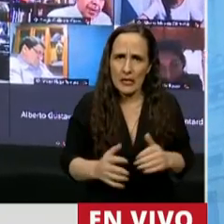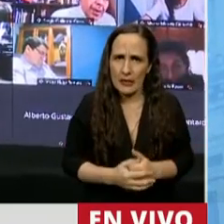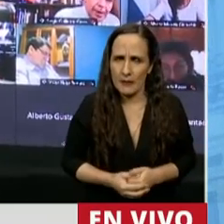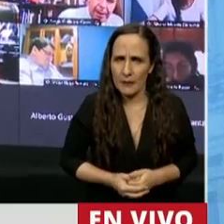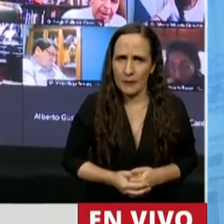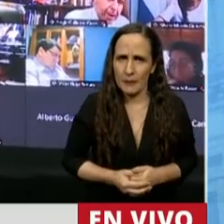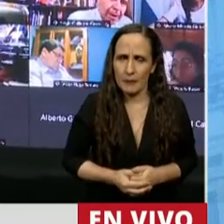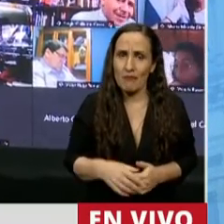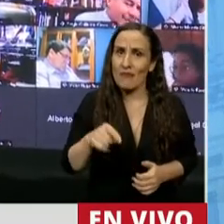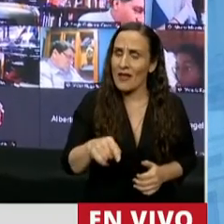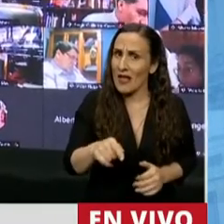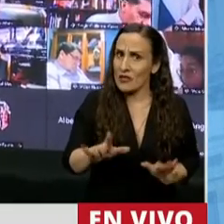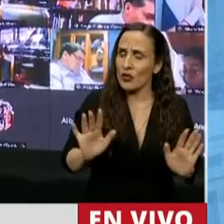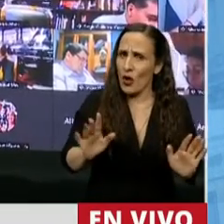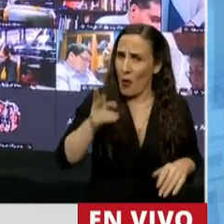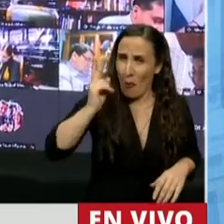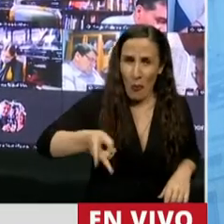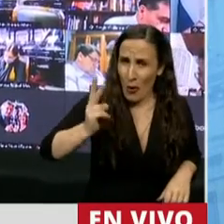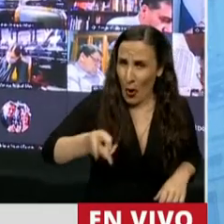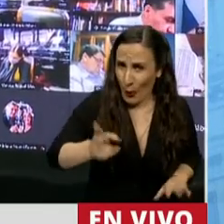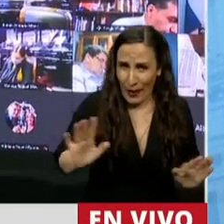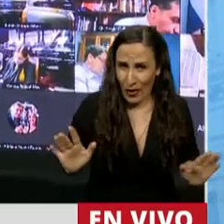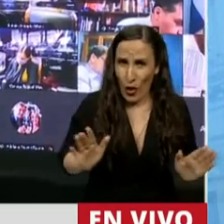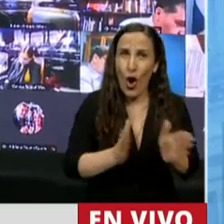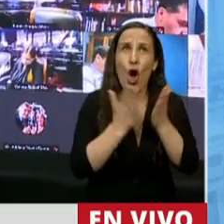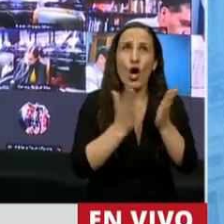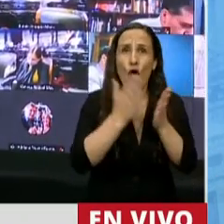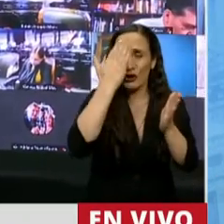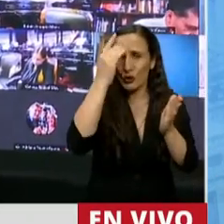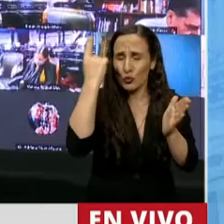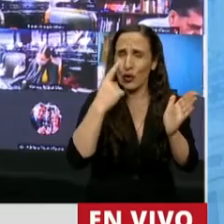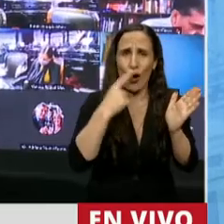Esto es algo claramente prohibido por nuestra Constitución,